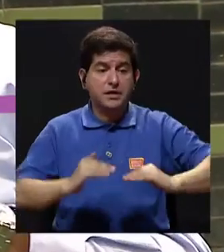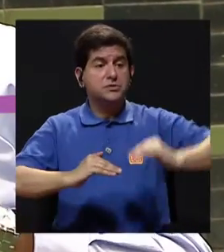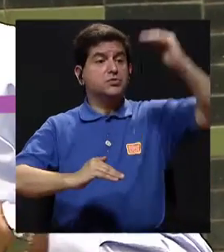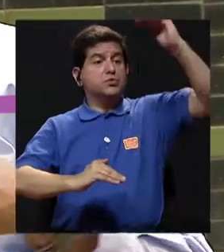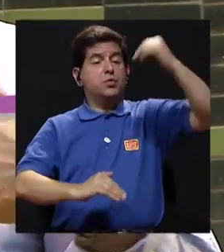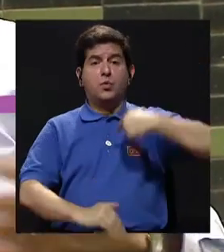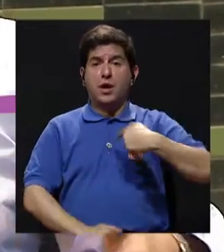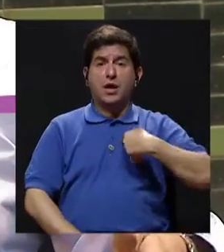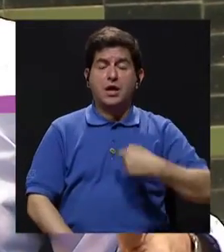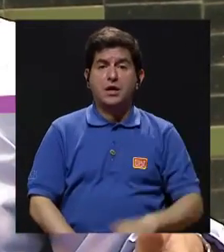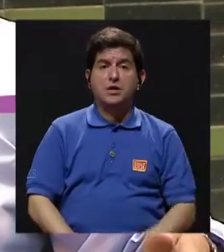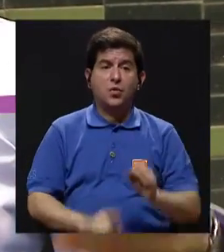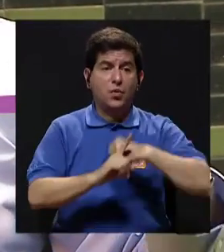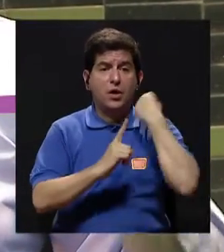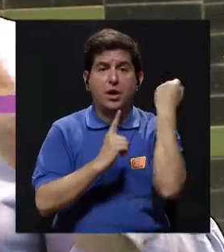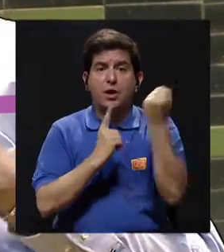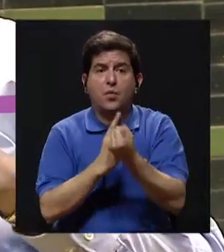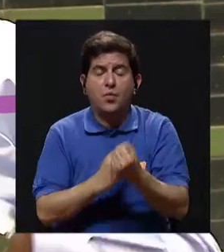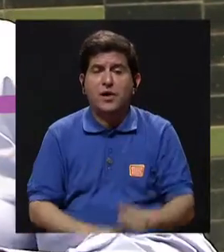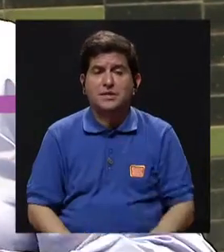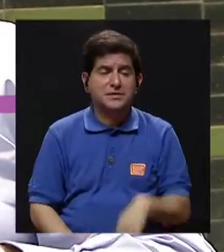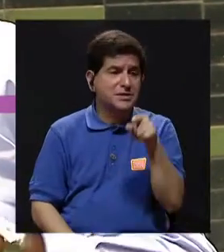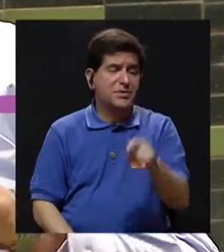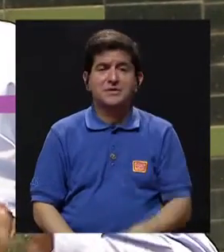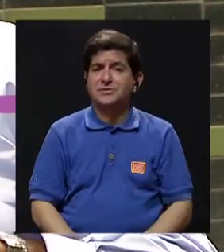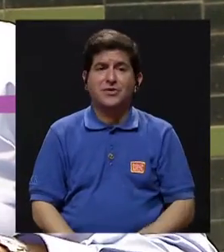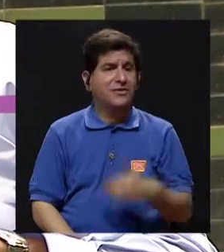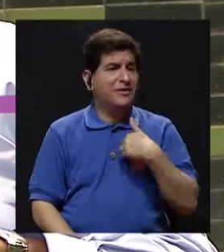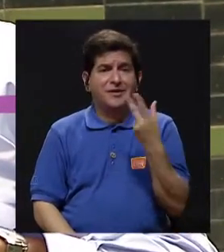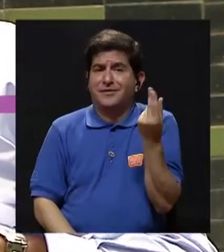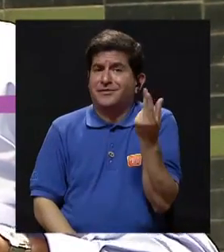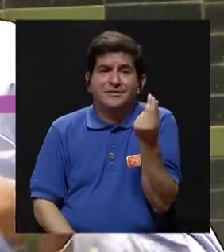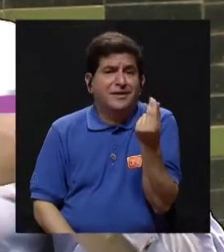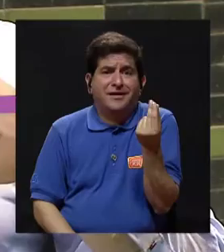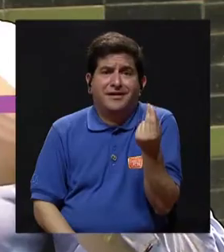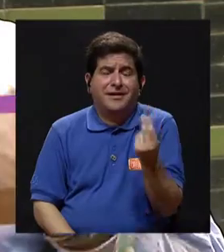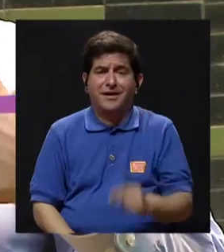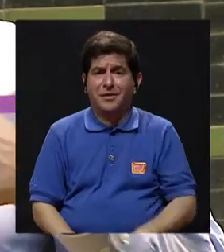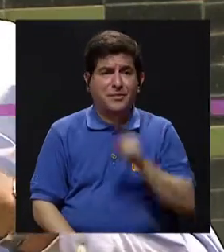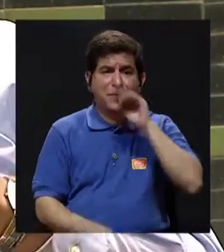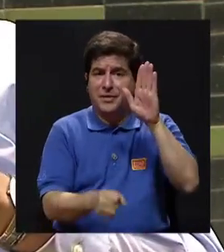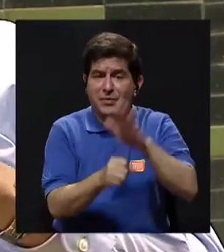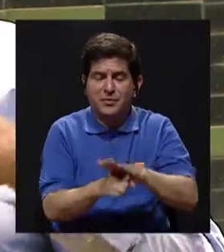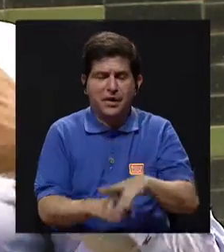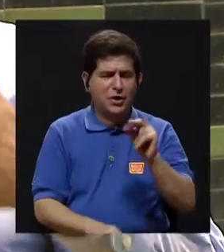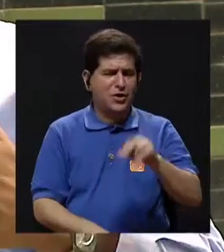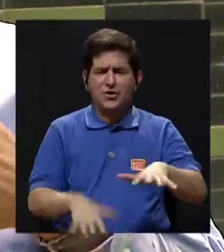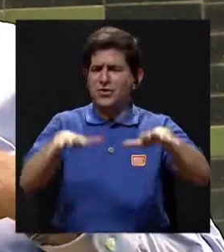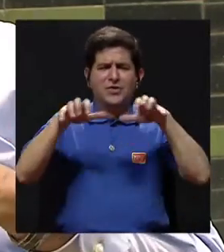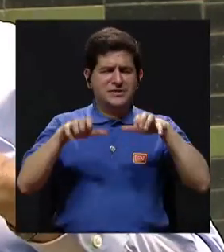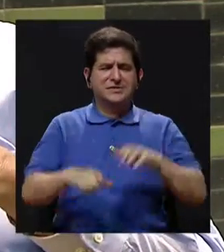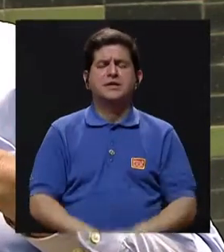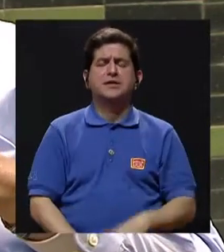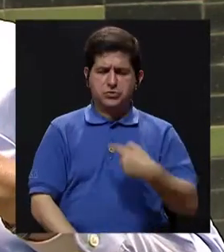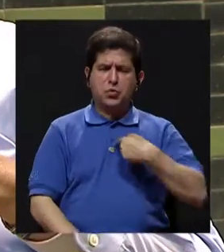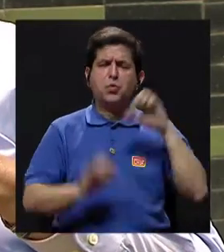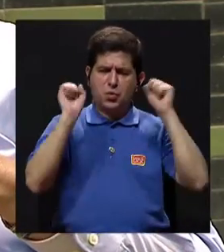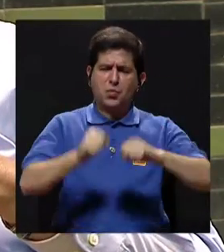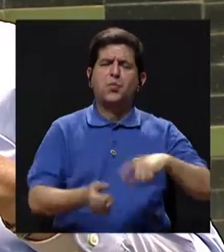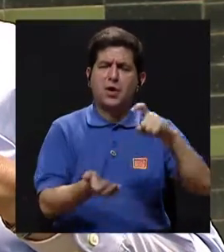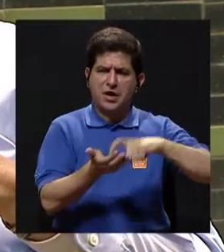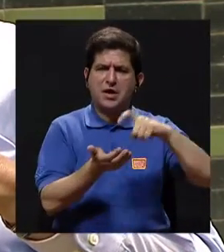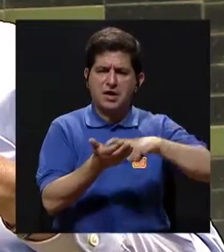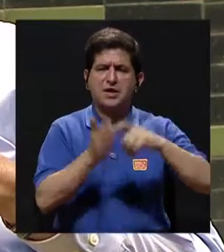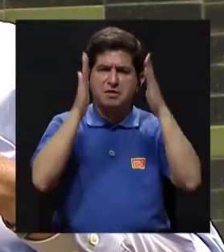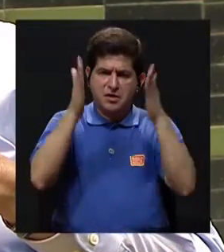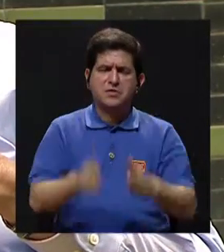pueden subir, y me voy a quedar, como decimos, con los pantalones cortos, ¿verdad? Entonces, la idea es no vivir con estrés, sino ser un deudor responsable, y